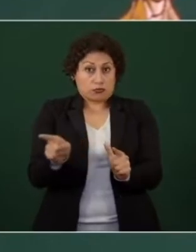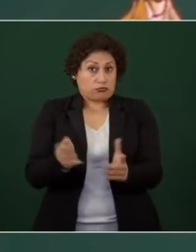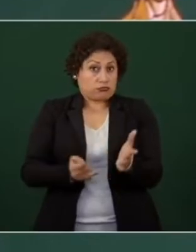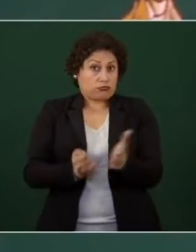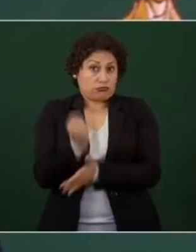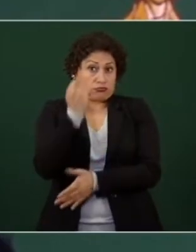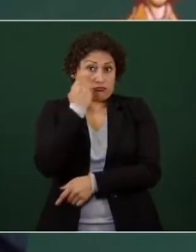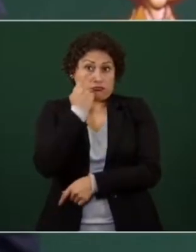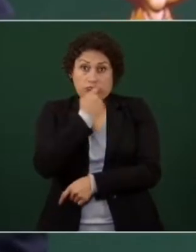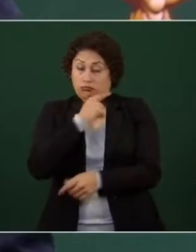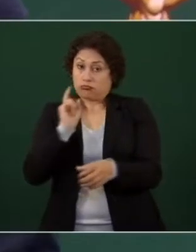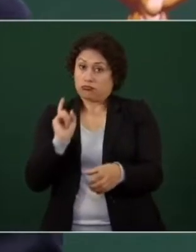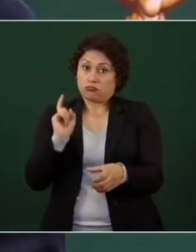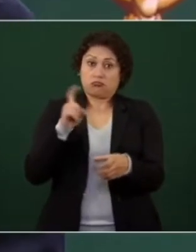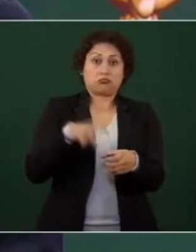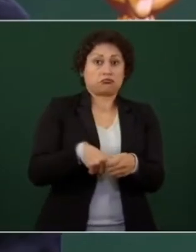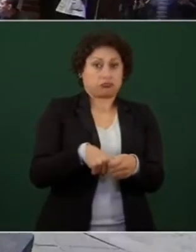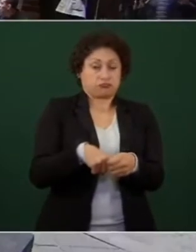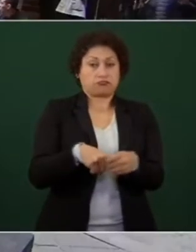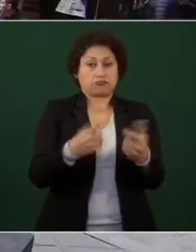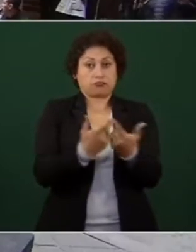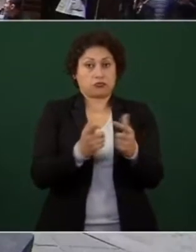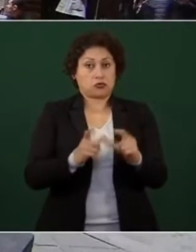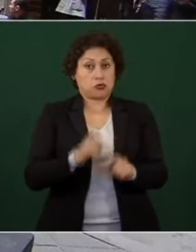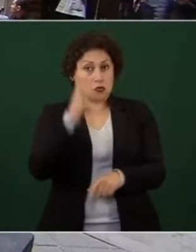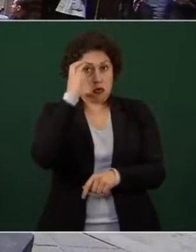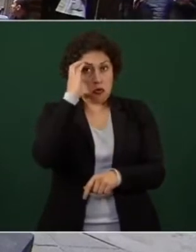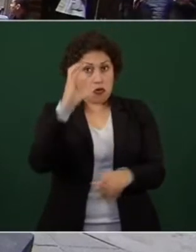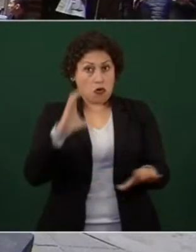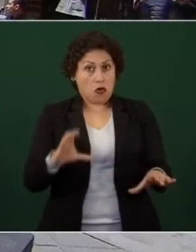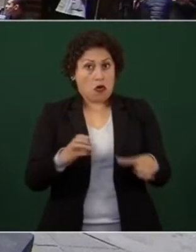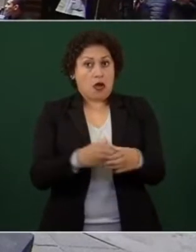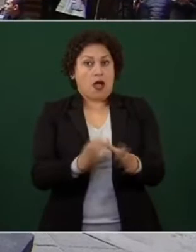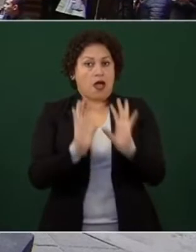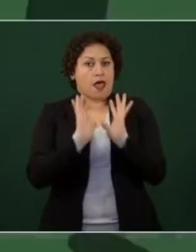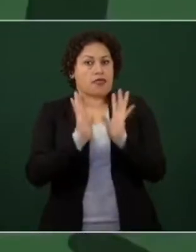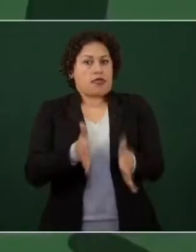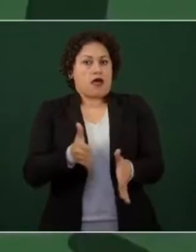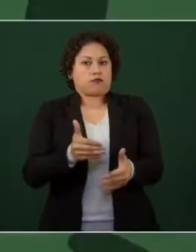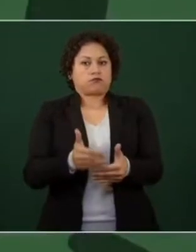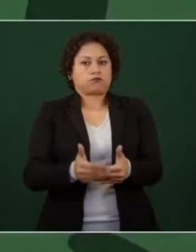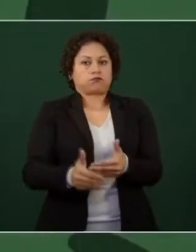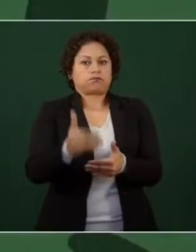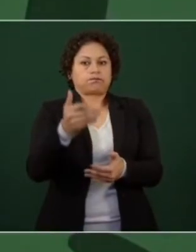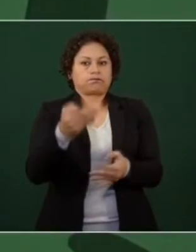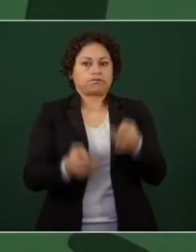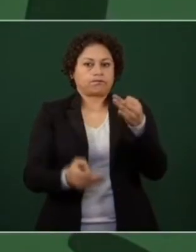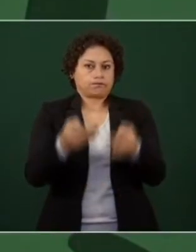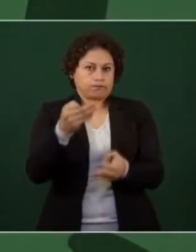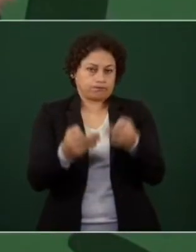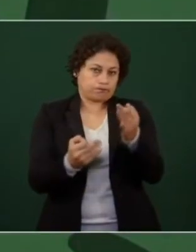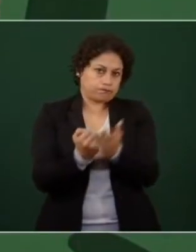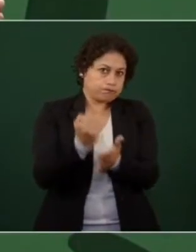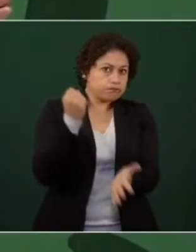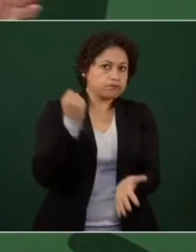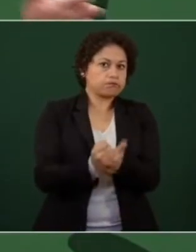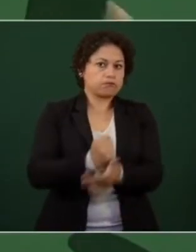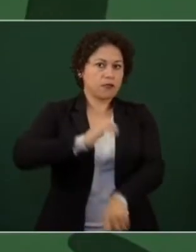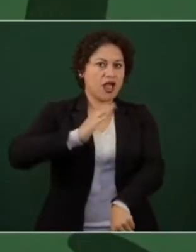siendo juzgado vas a ser seguramente sentenciado pero